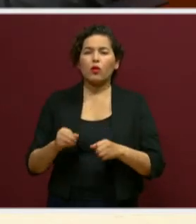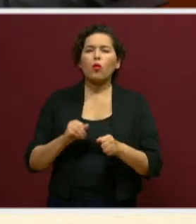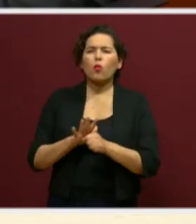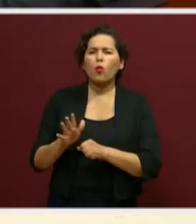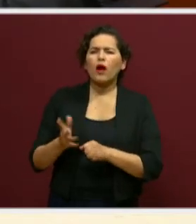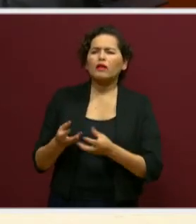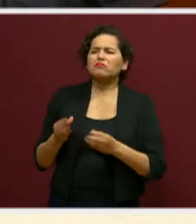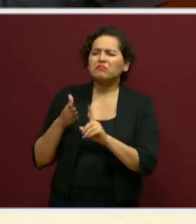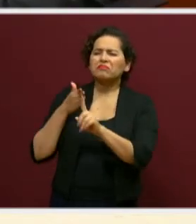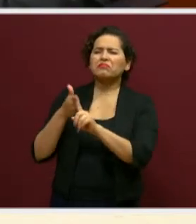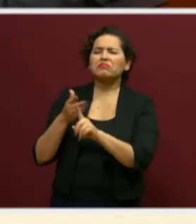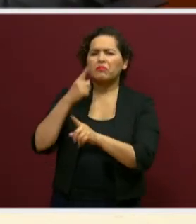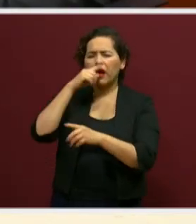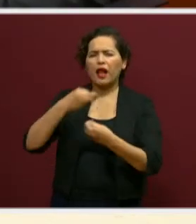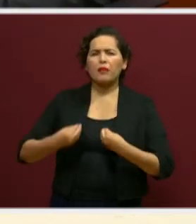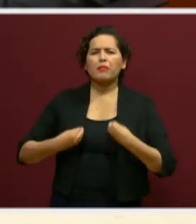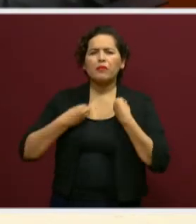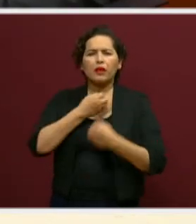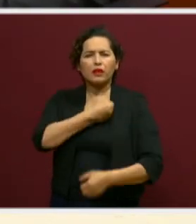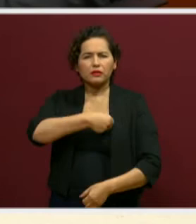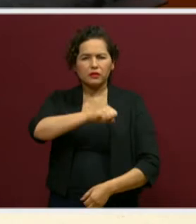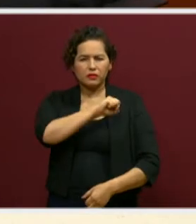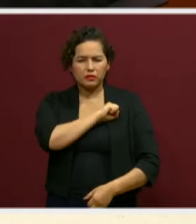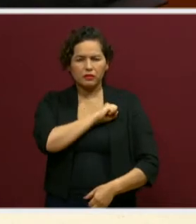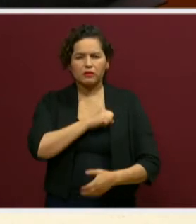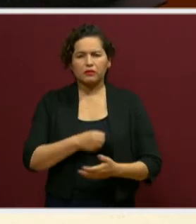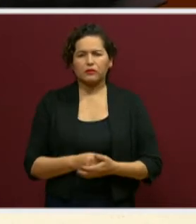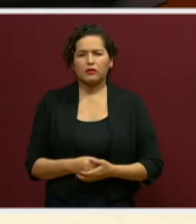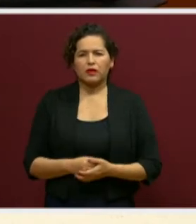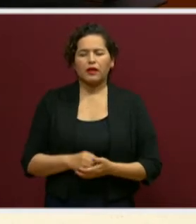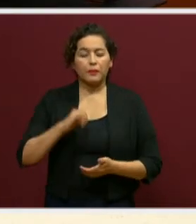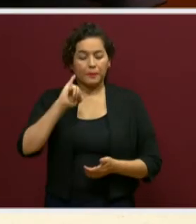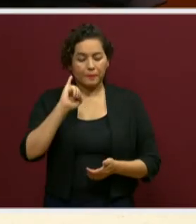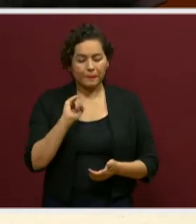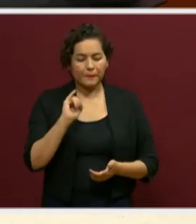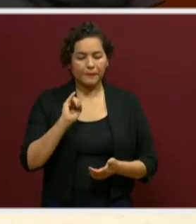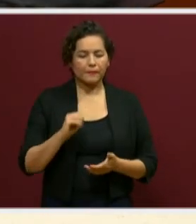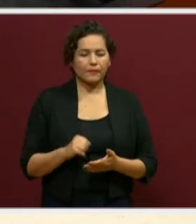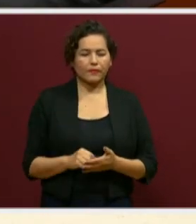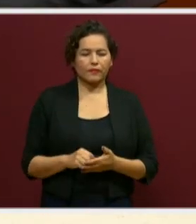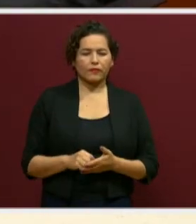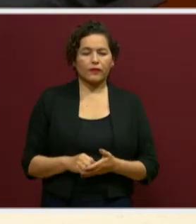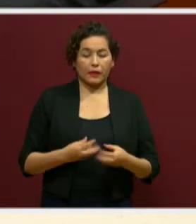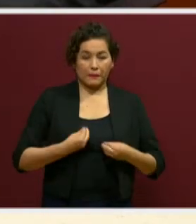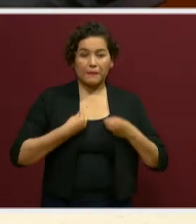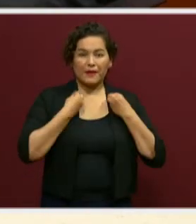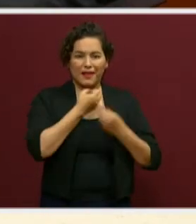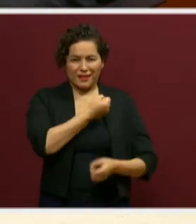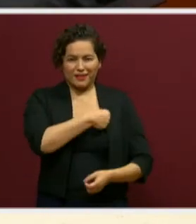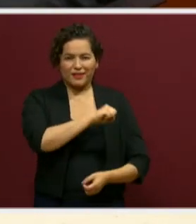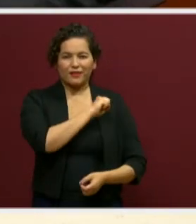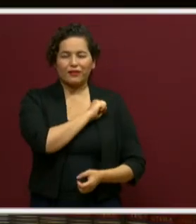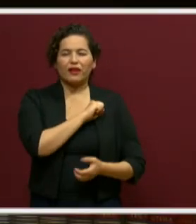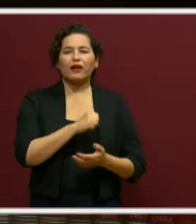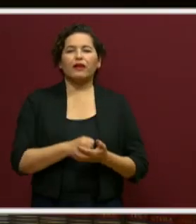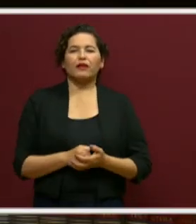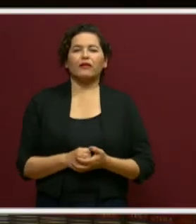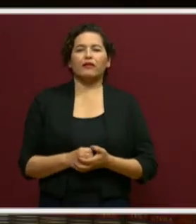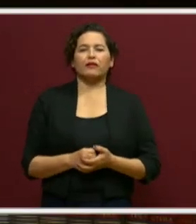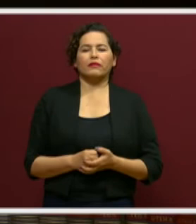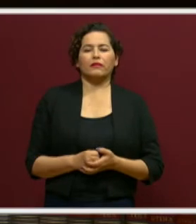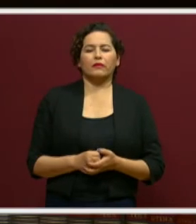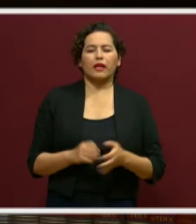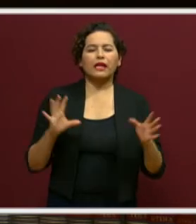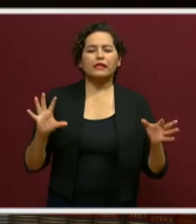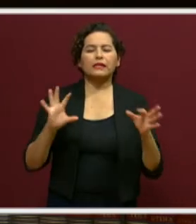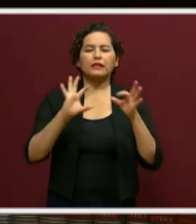saludable? Sí, es justamente lo de vida saludable tuvo que ver con